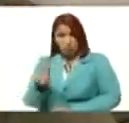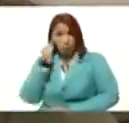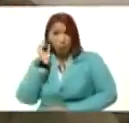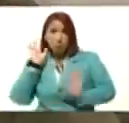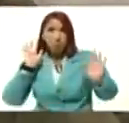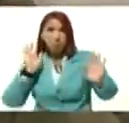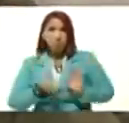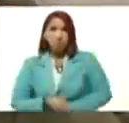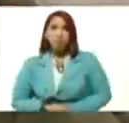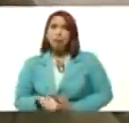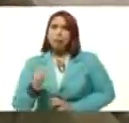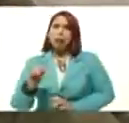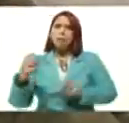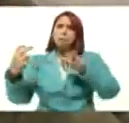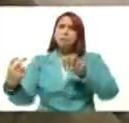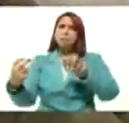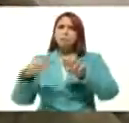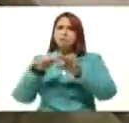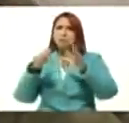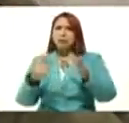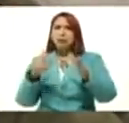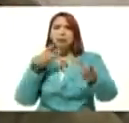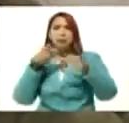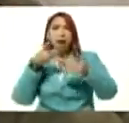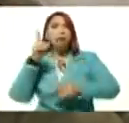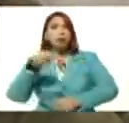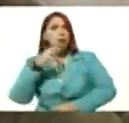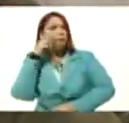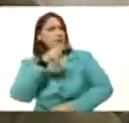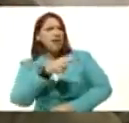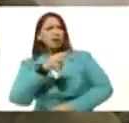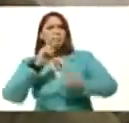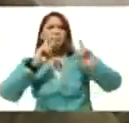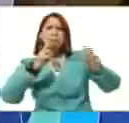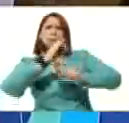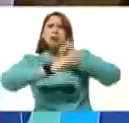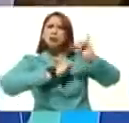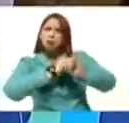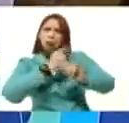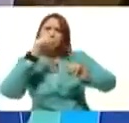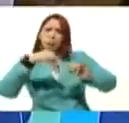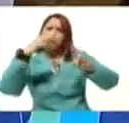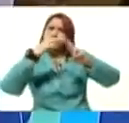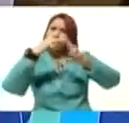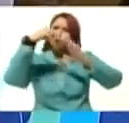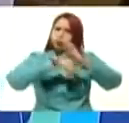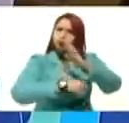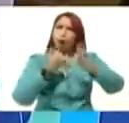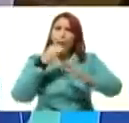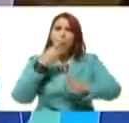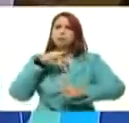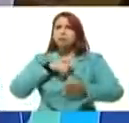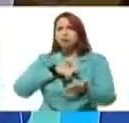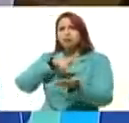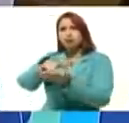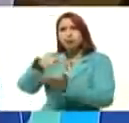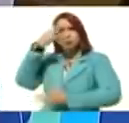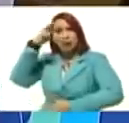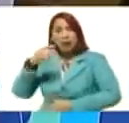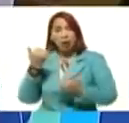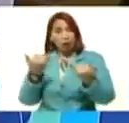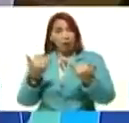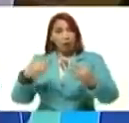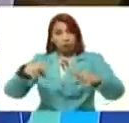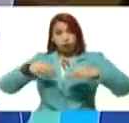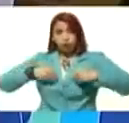Y bueno, ya está en la mesa de diálogo, ya está viendo el tema internacional, ¿verdad? Está en México y le toca ahora asumir